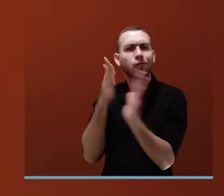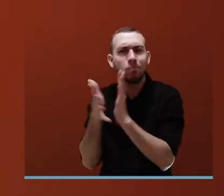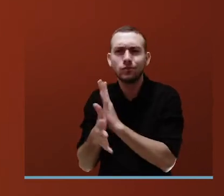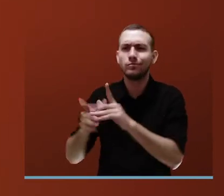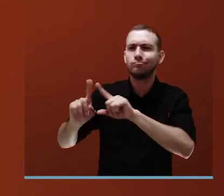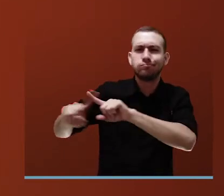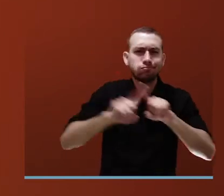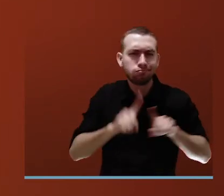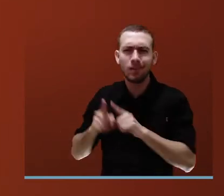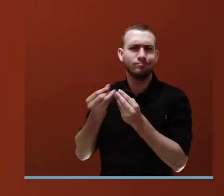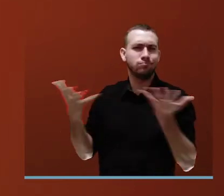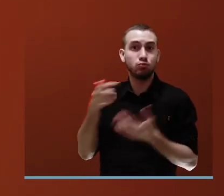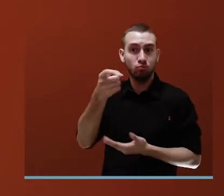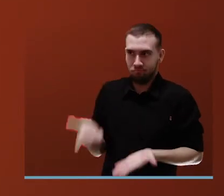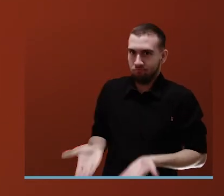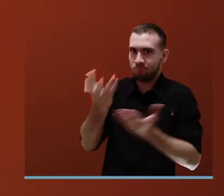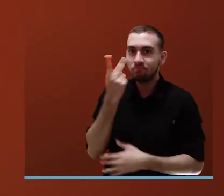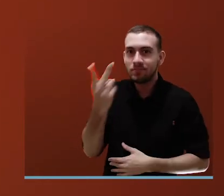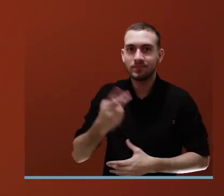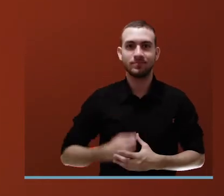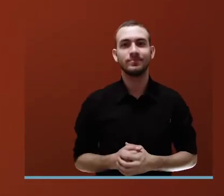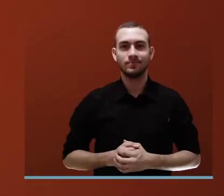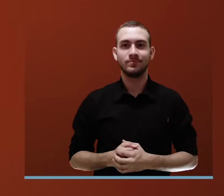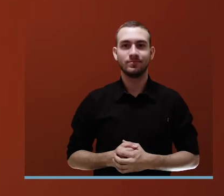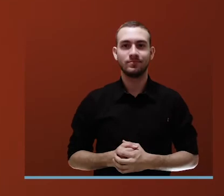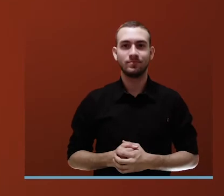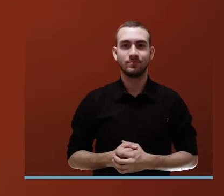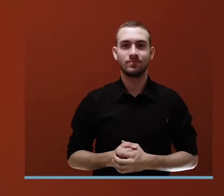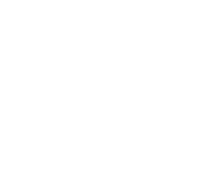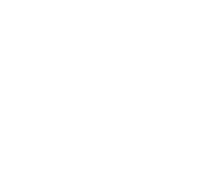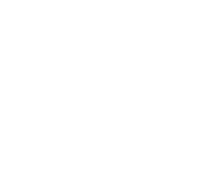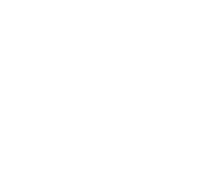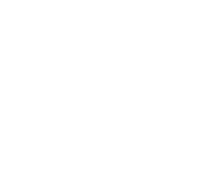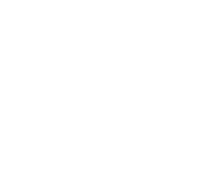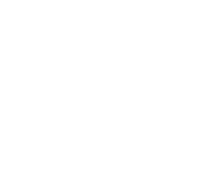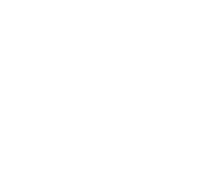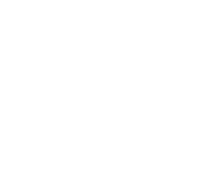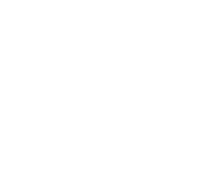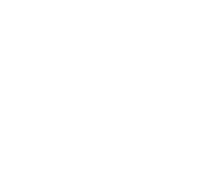animados, aplicativos y mucho más. ¡Gracias! ¡Gracias!